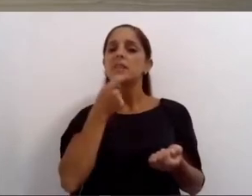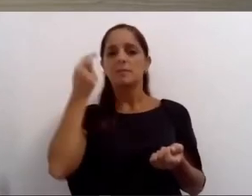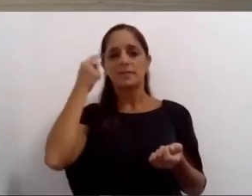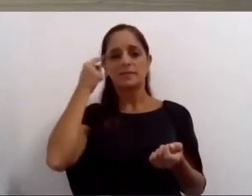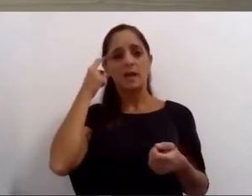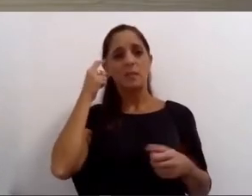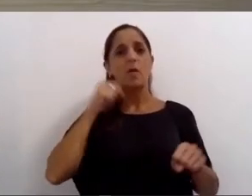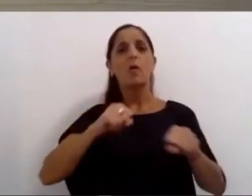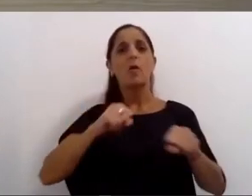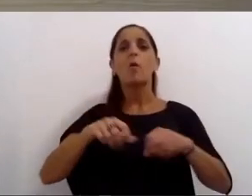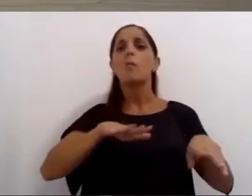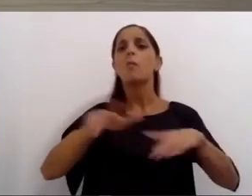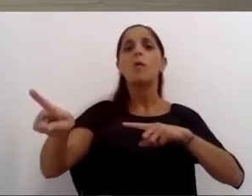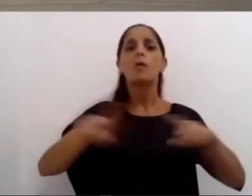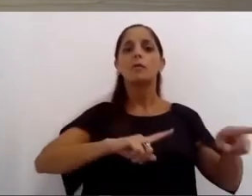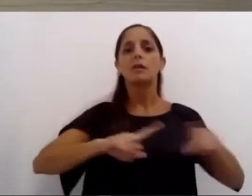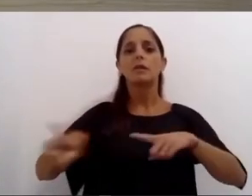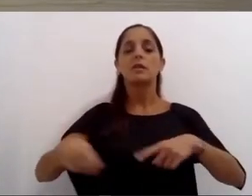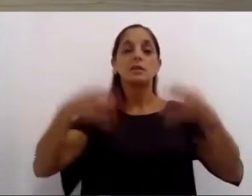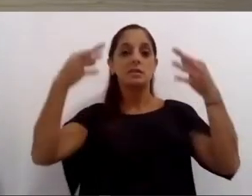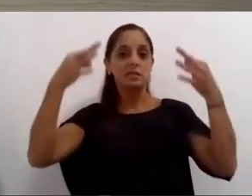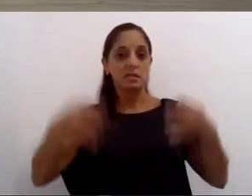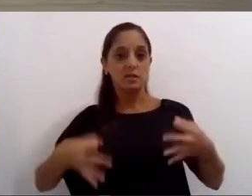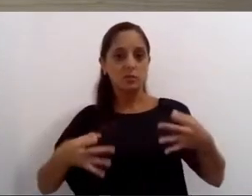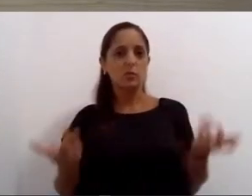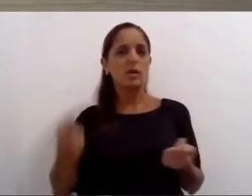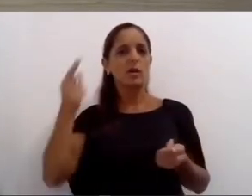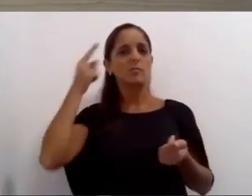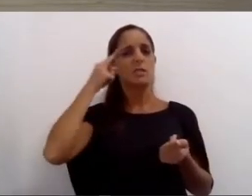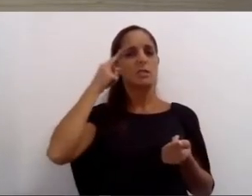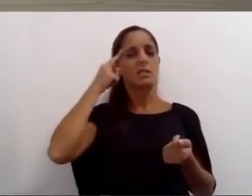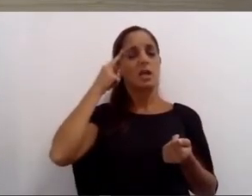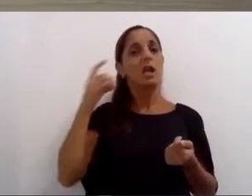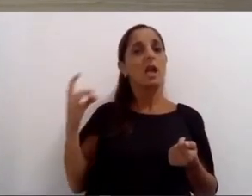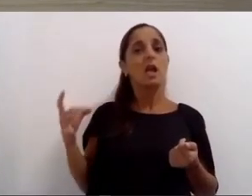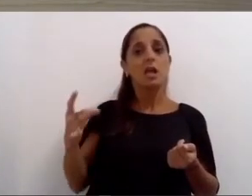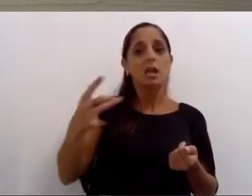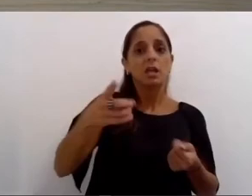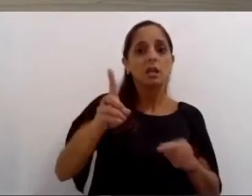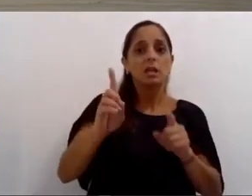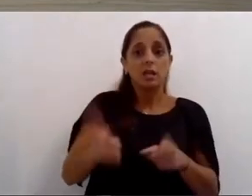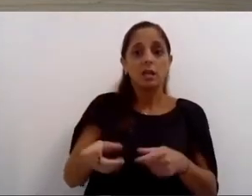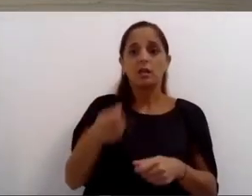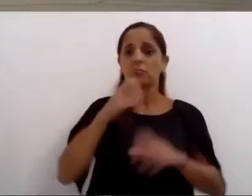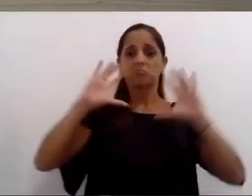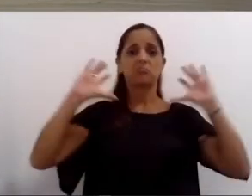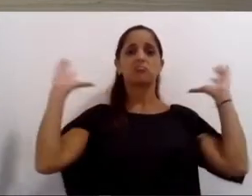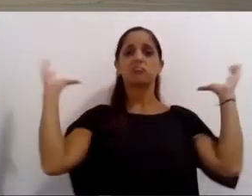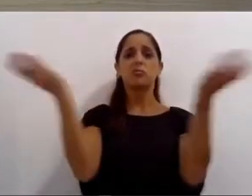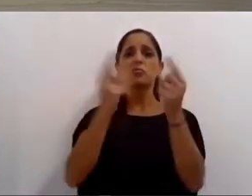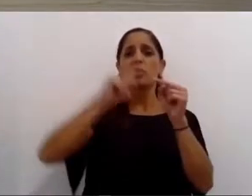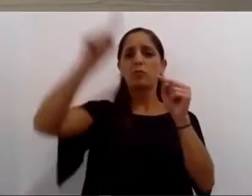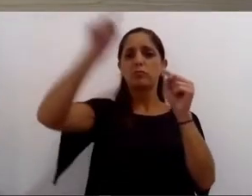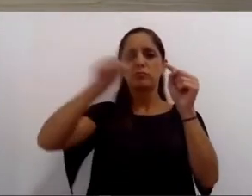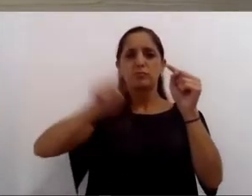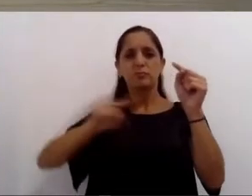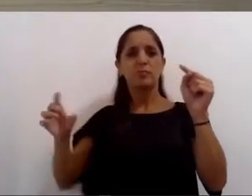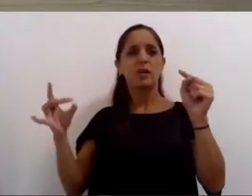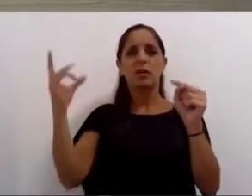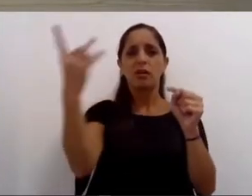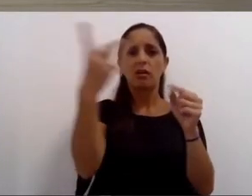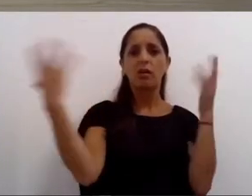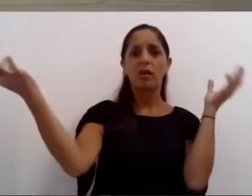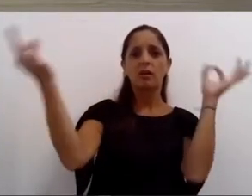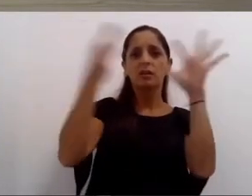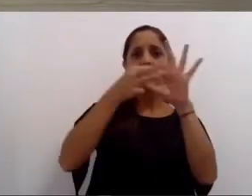debemos hablar de los trenes de cercanía en todo el mundo se usan trenes para conectar áreas metropolitanas lo venimos sosteniendo desde